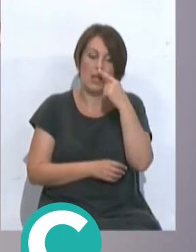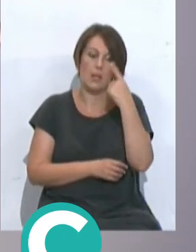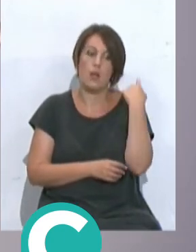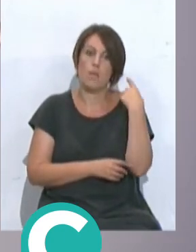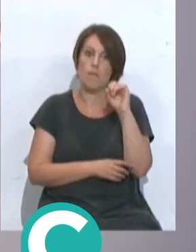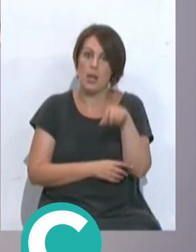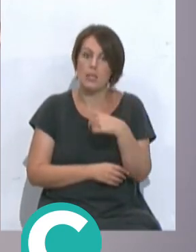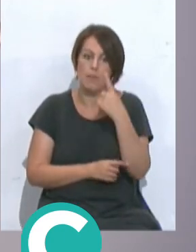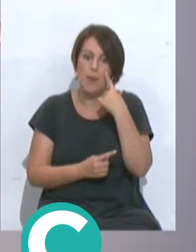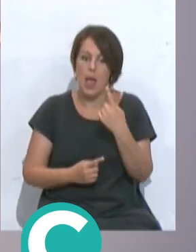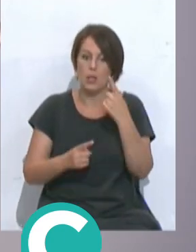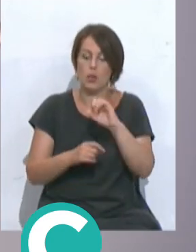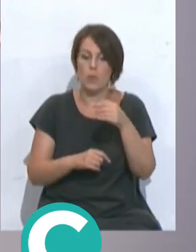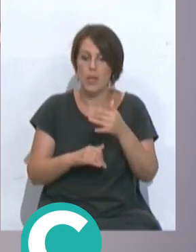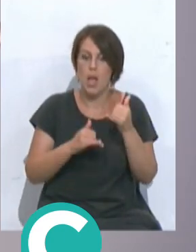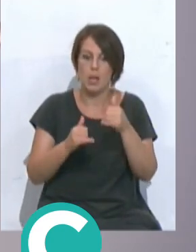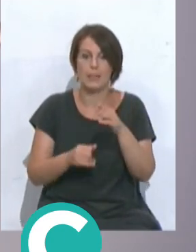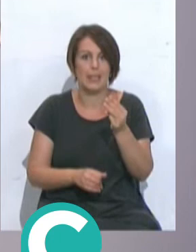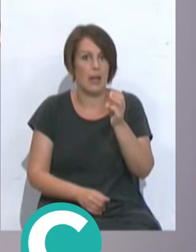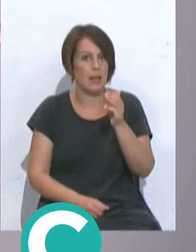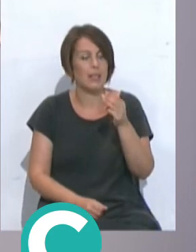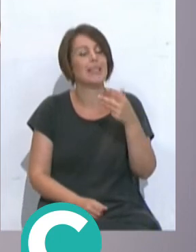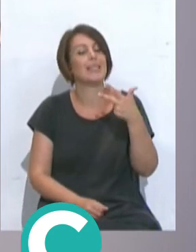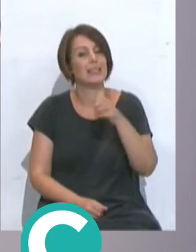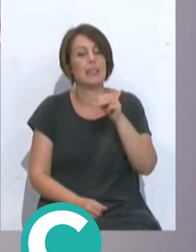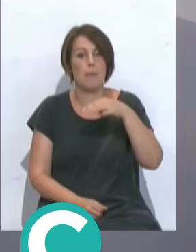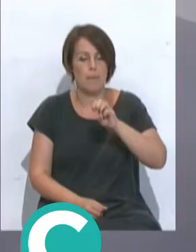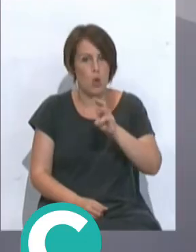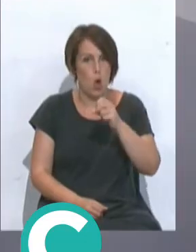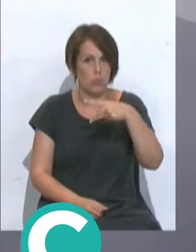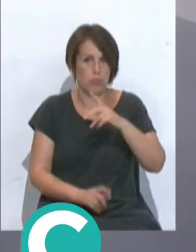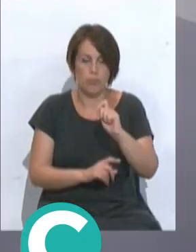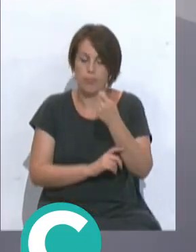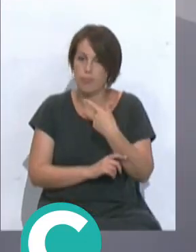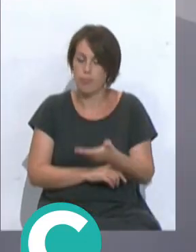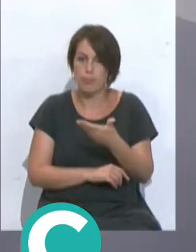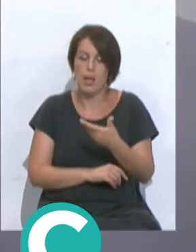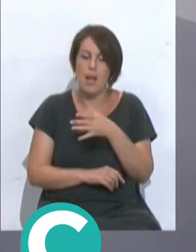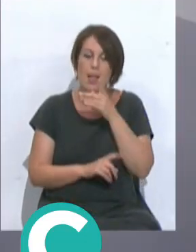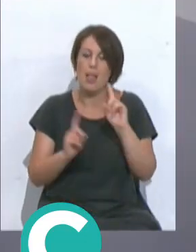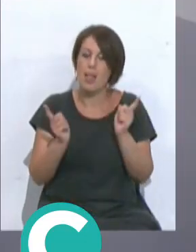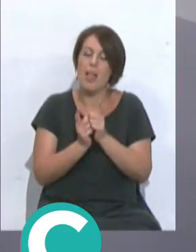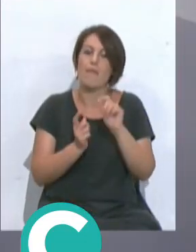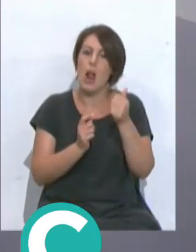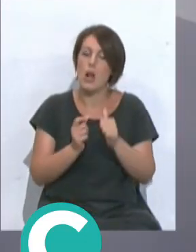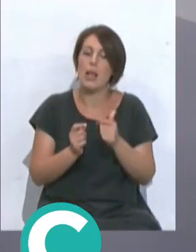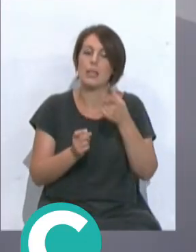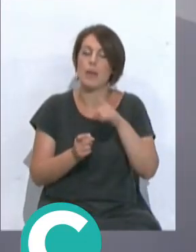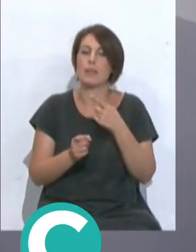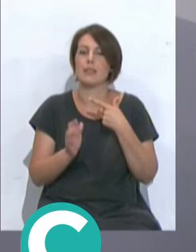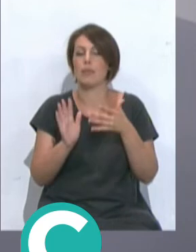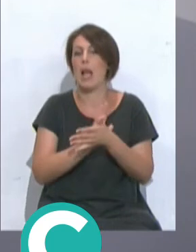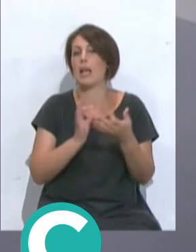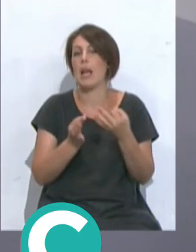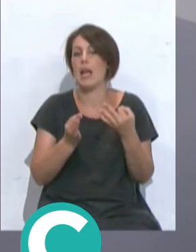y el primer año que tú llegas a un club de esto conseguir una Champions es bastante importante pues brevemente vamos a valorar con Jesús también lo que ha